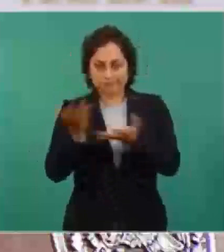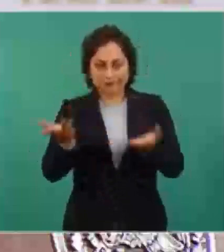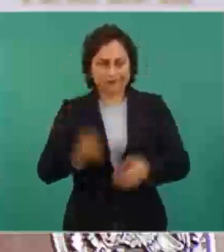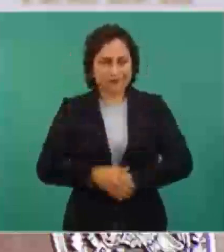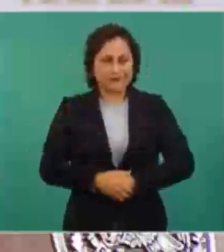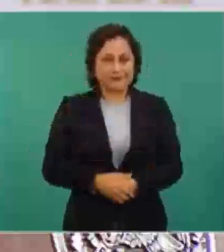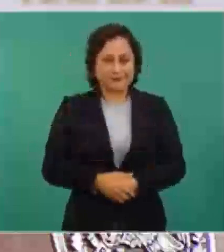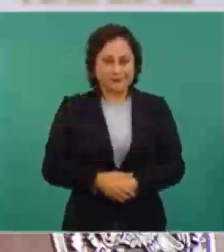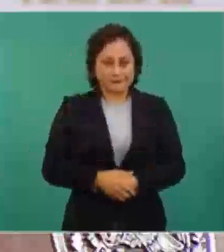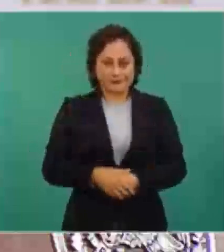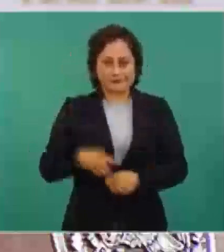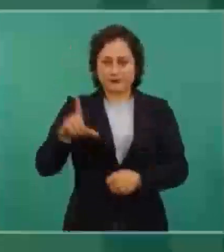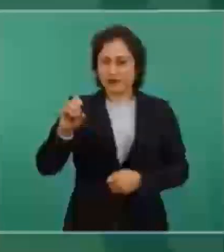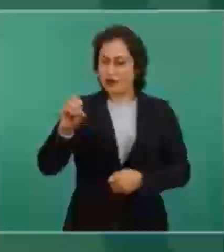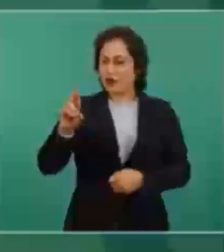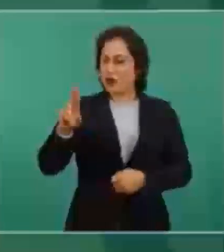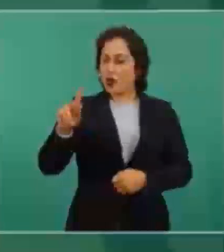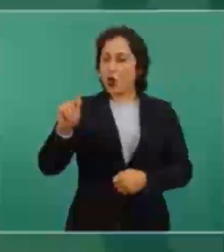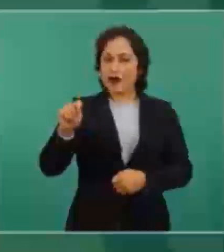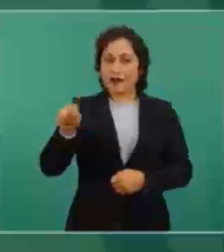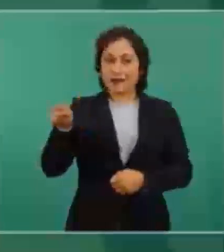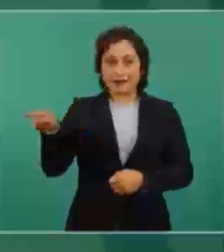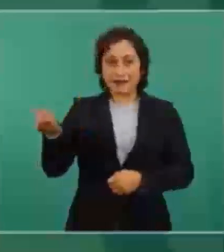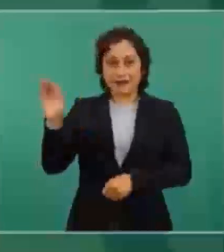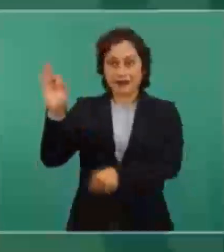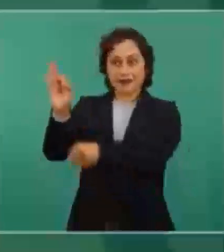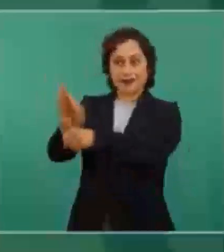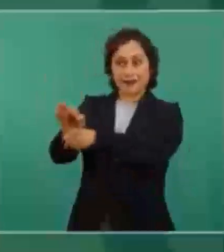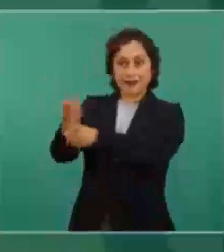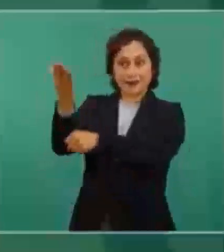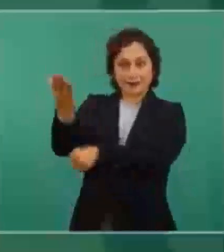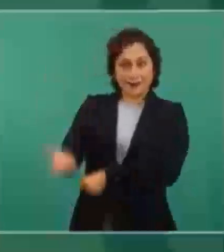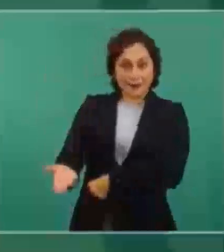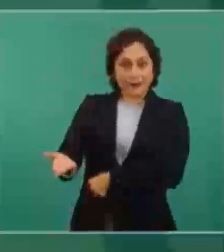Loret defendiendo al señor